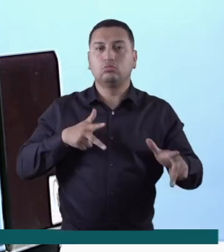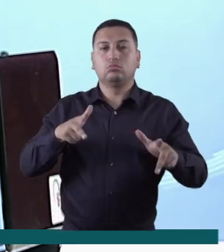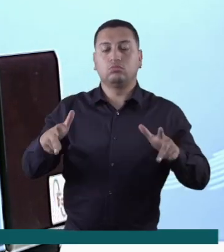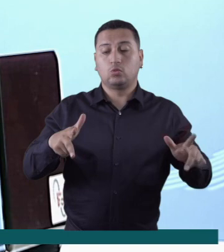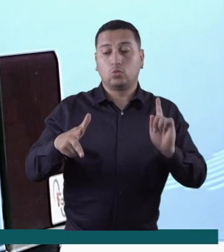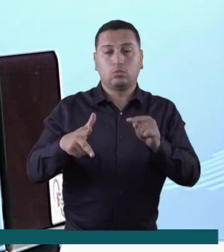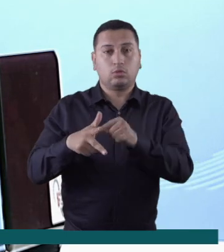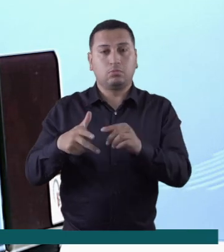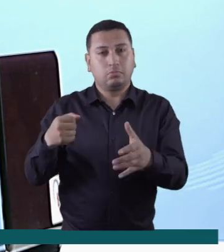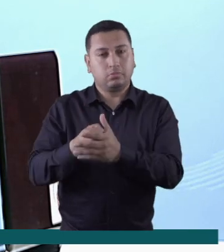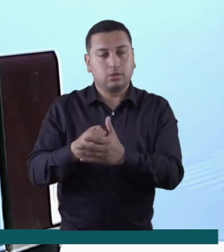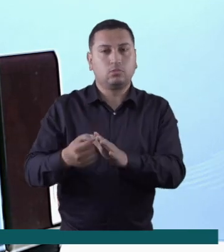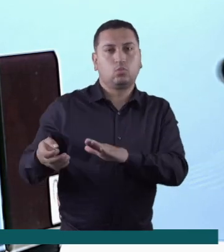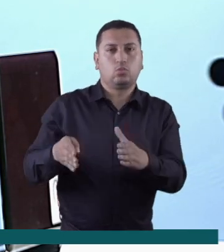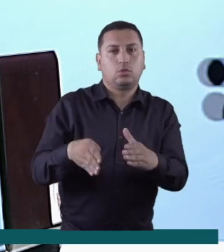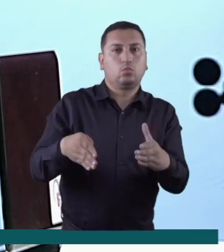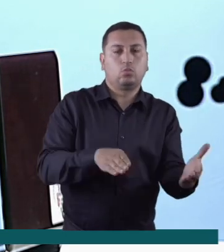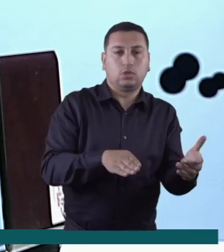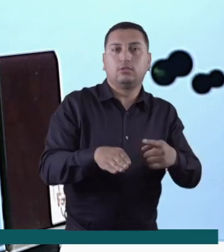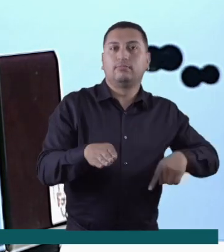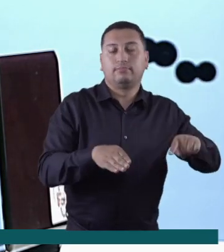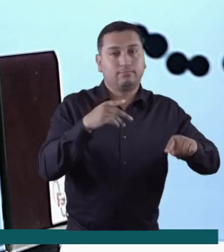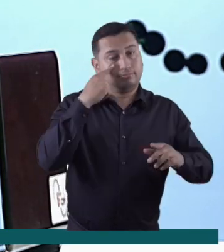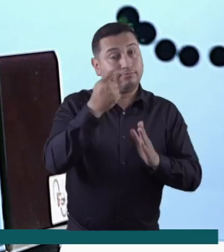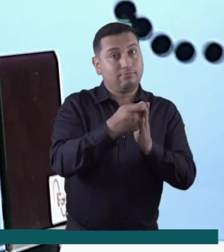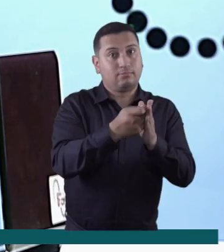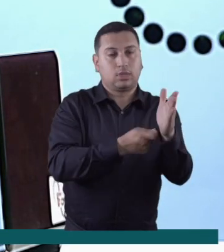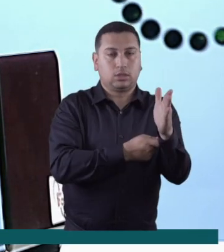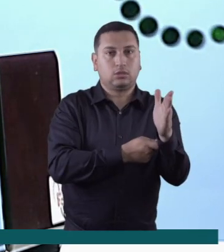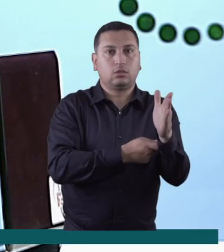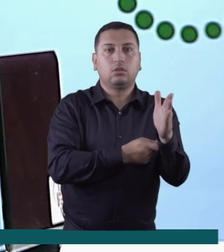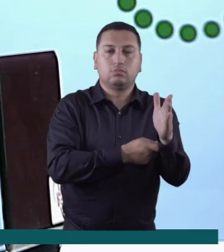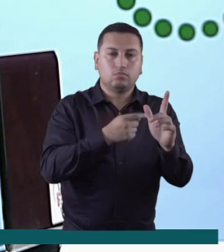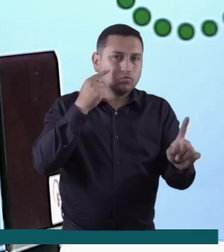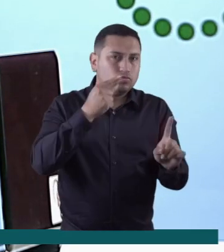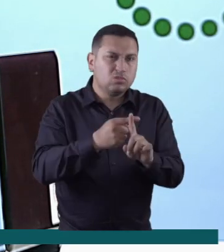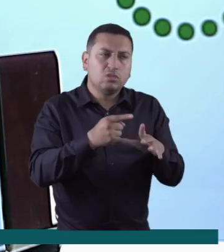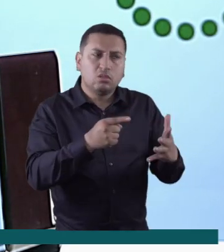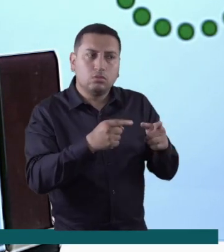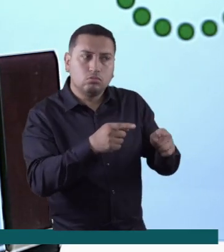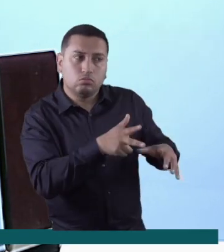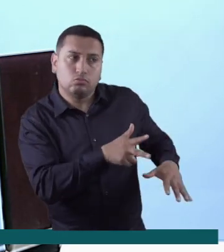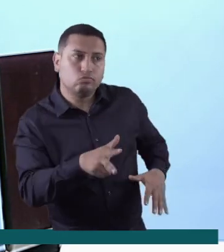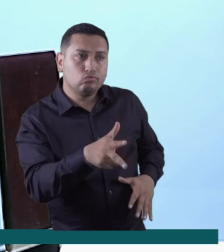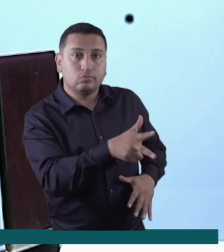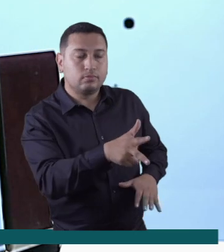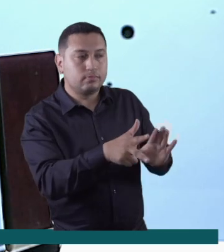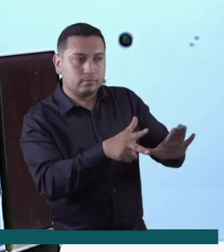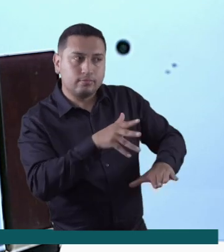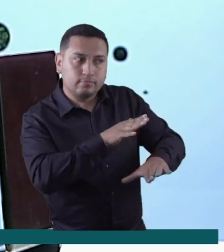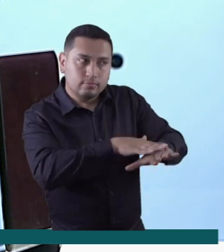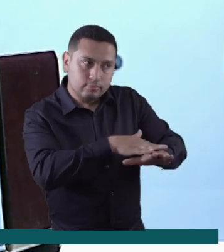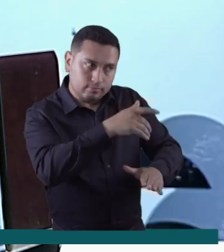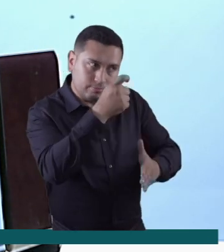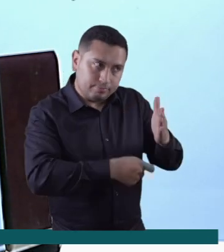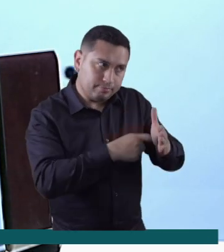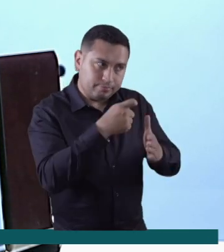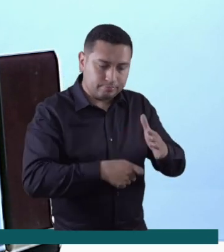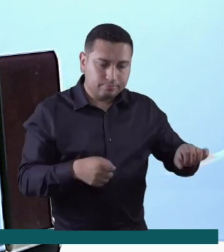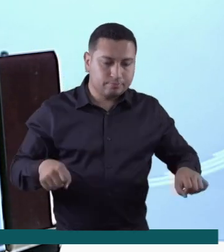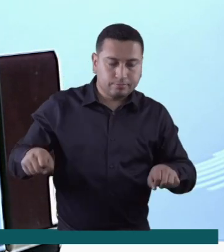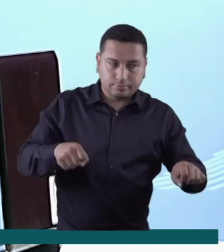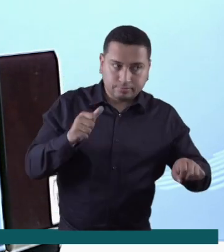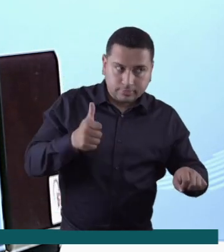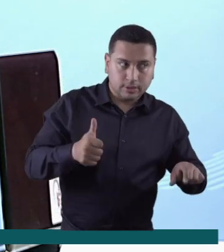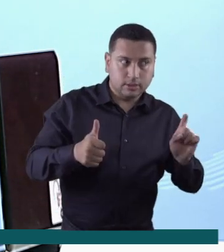quienes se ubican en el primer lugar de siniestralidad con hechos que dejan víctimas fatales. El objetivo es observar y corregir los errores